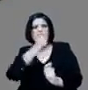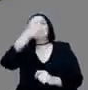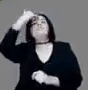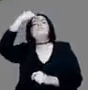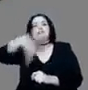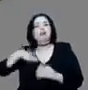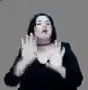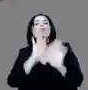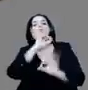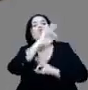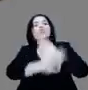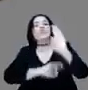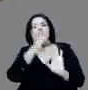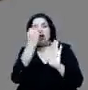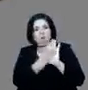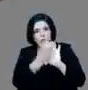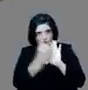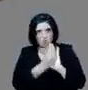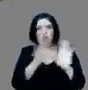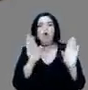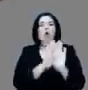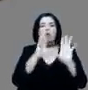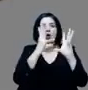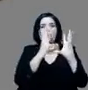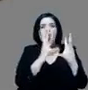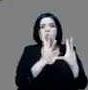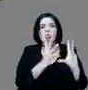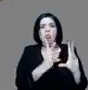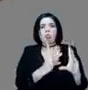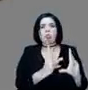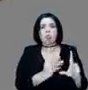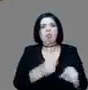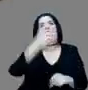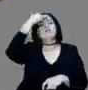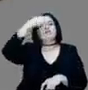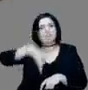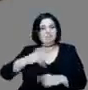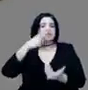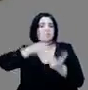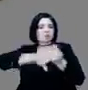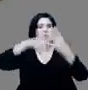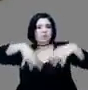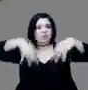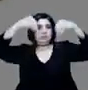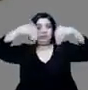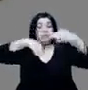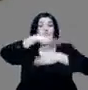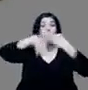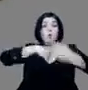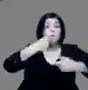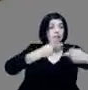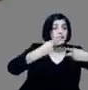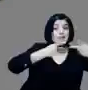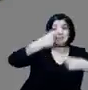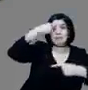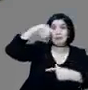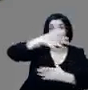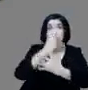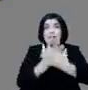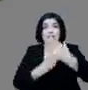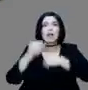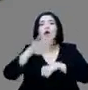adentro del Palacio. Entonces, están preparando ya todo para la huida porque ven que no van a resistir